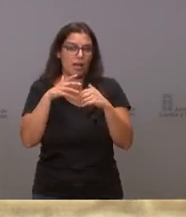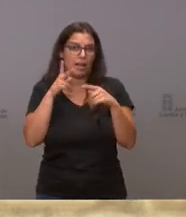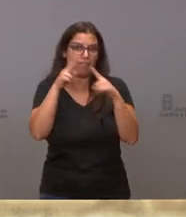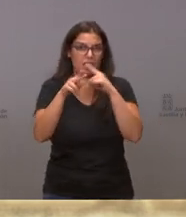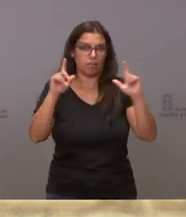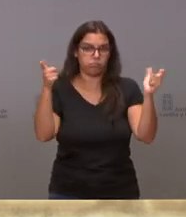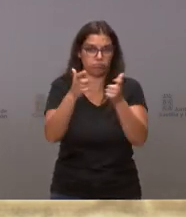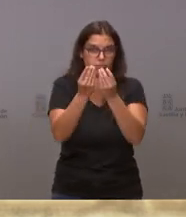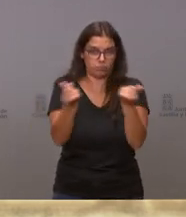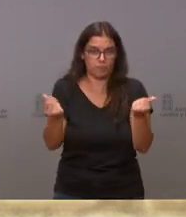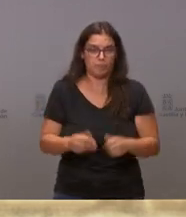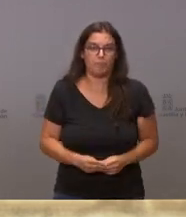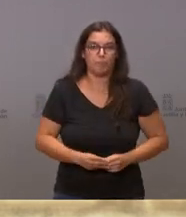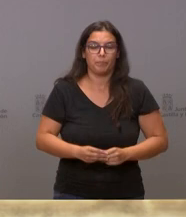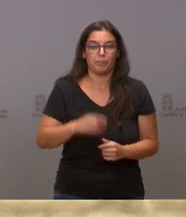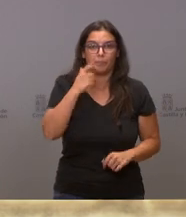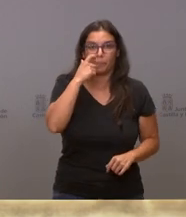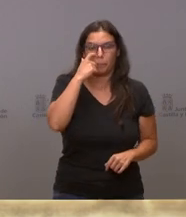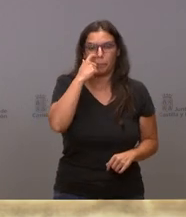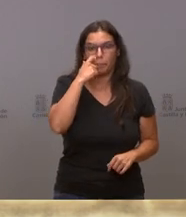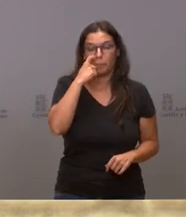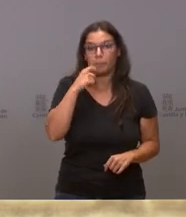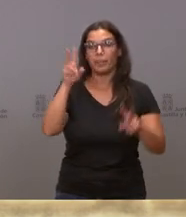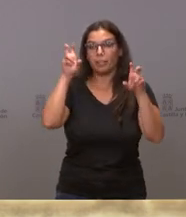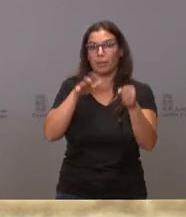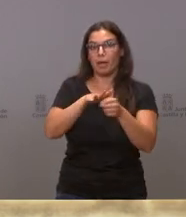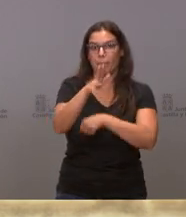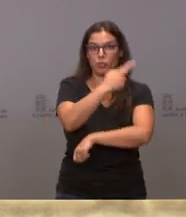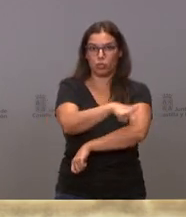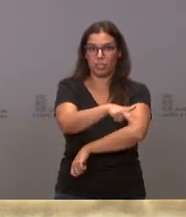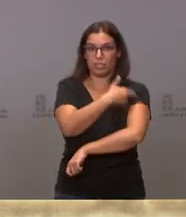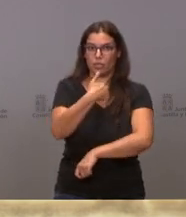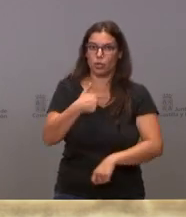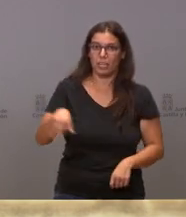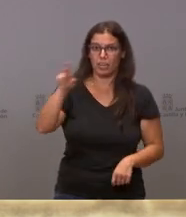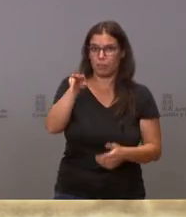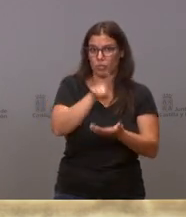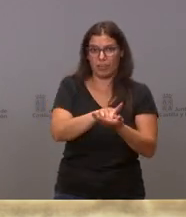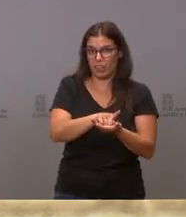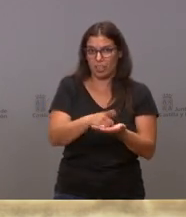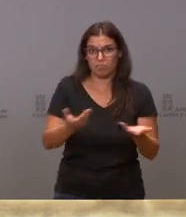despoblación. Mire, respecto del ámbito sanitario, vuelvo a insistir.